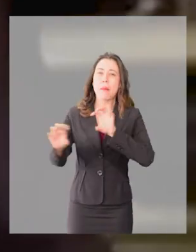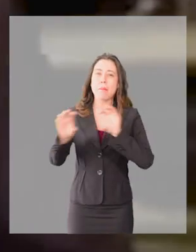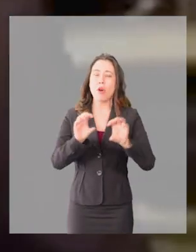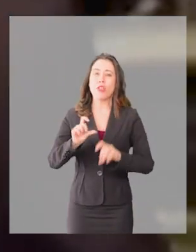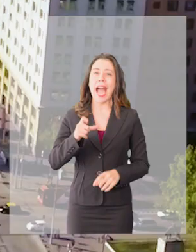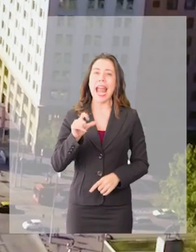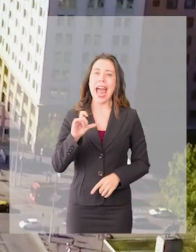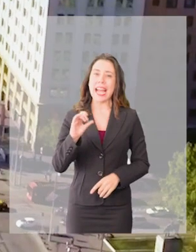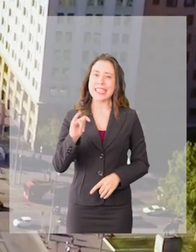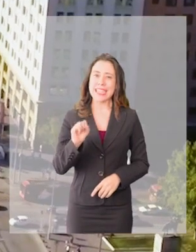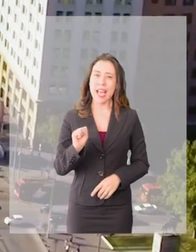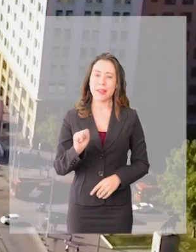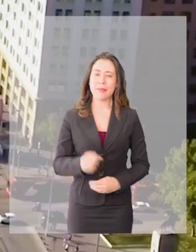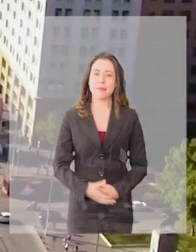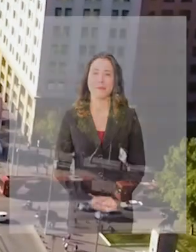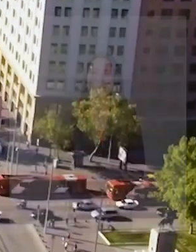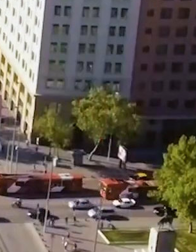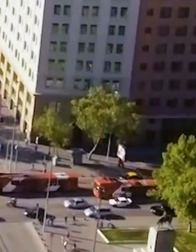parepoto, galaxia.